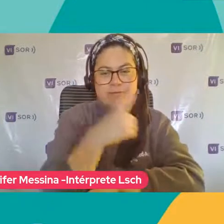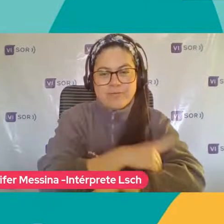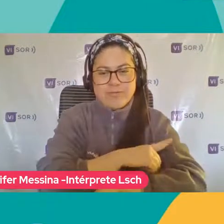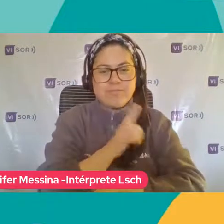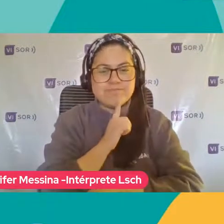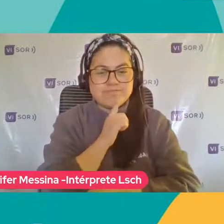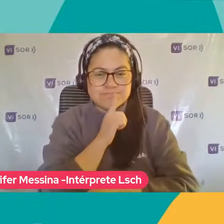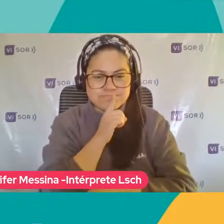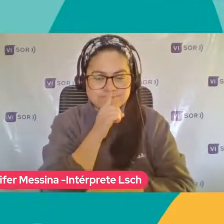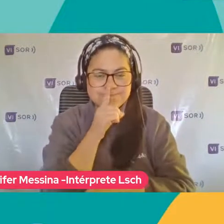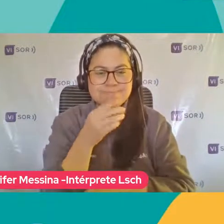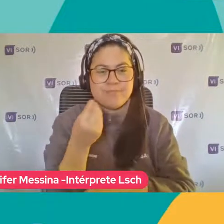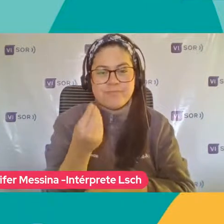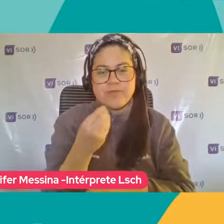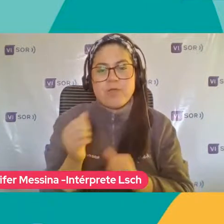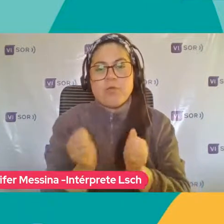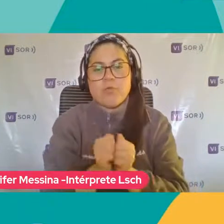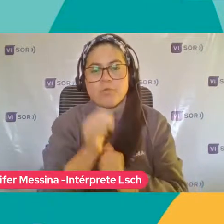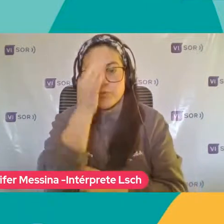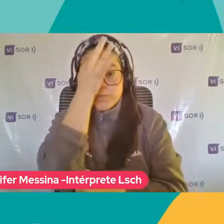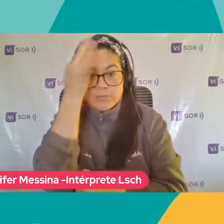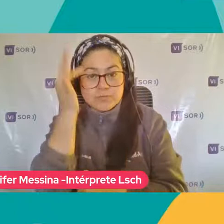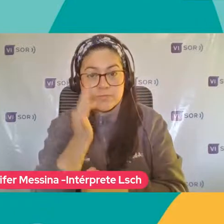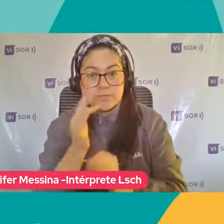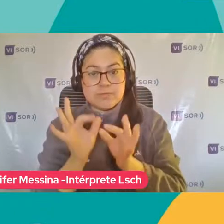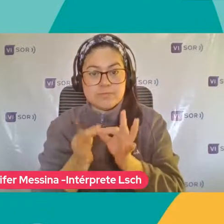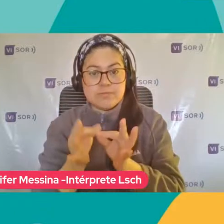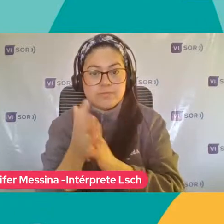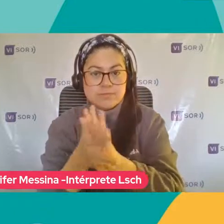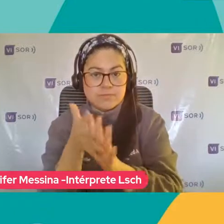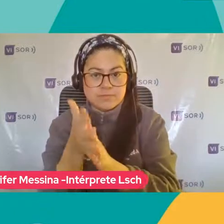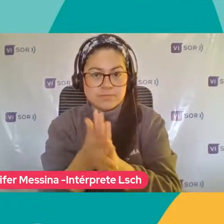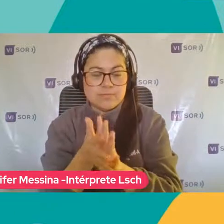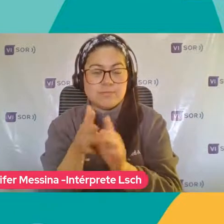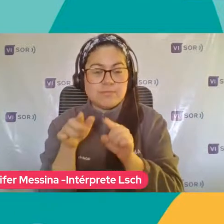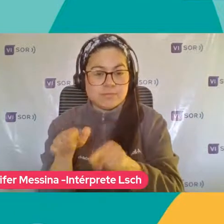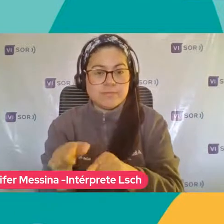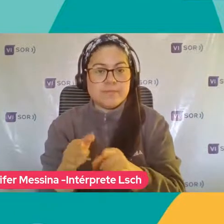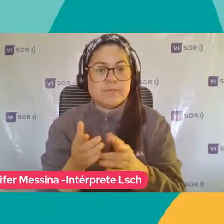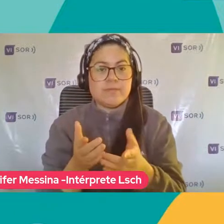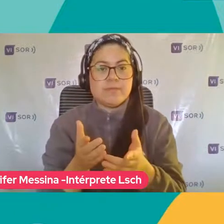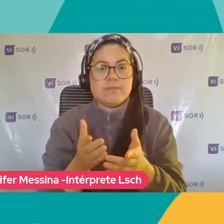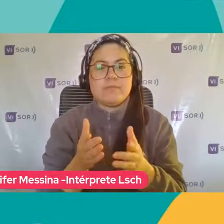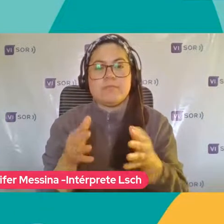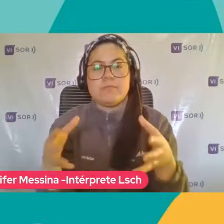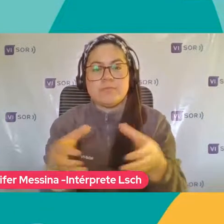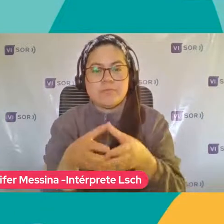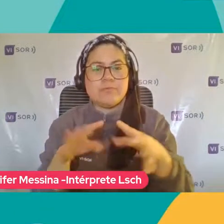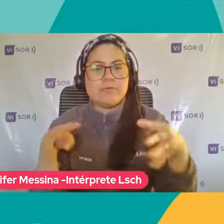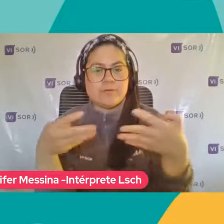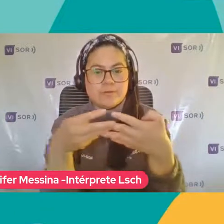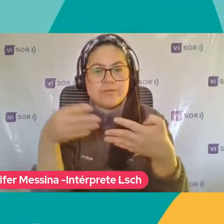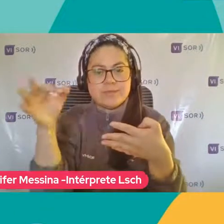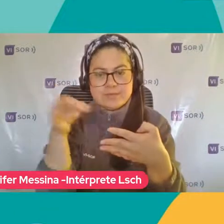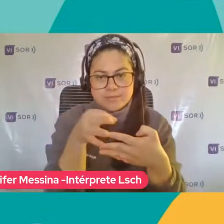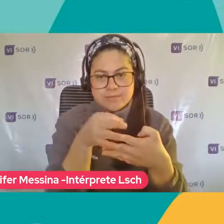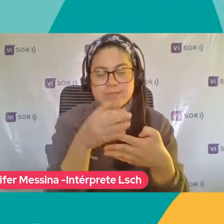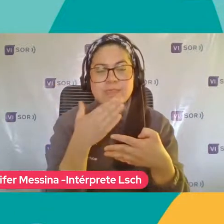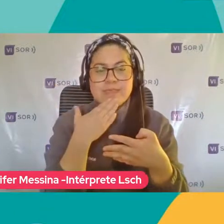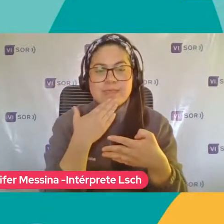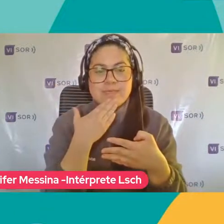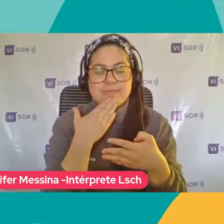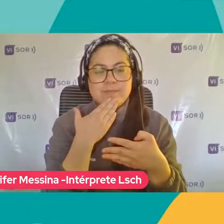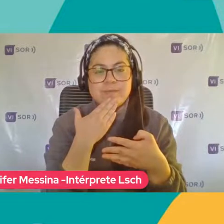Junto a Jennifer Messina, intérprete en lengua de señas De la red Apis Y a quien también, por supuesto,